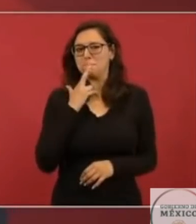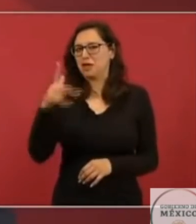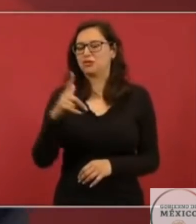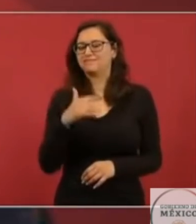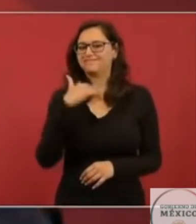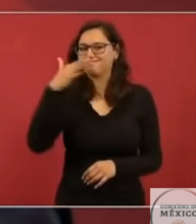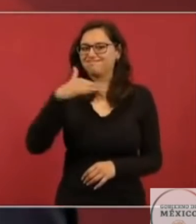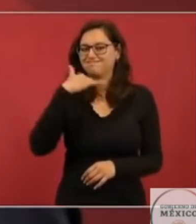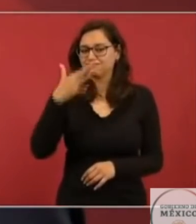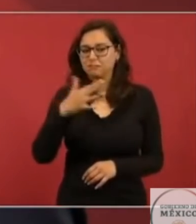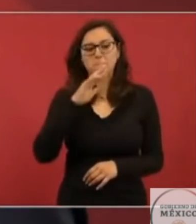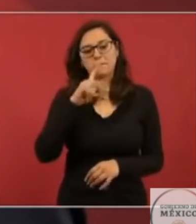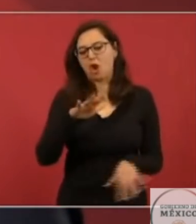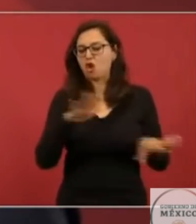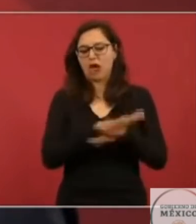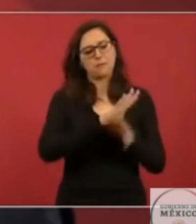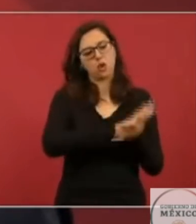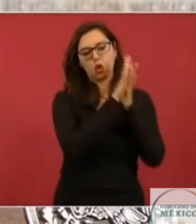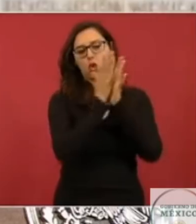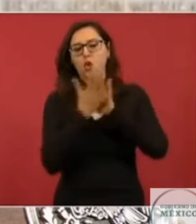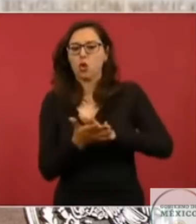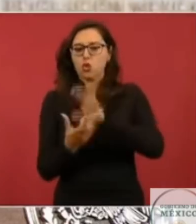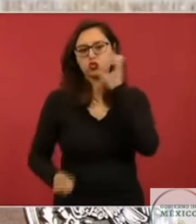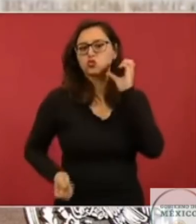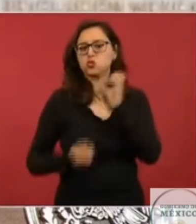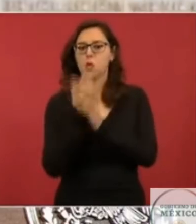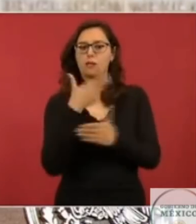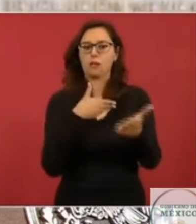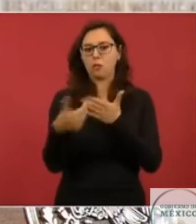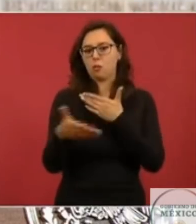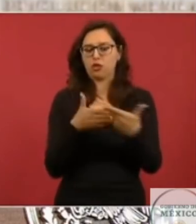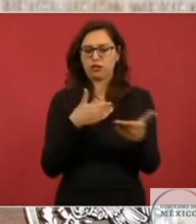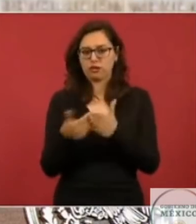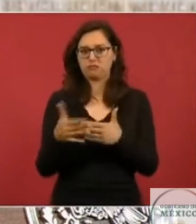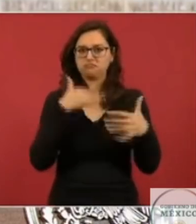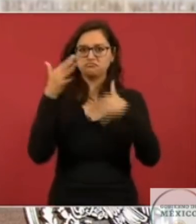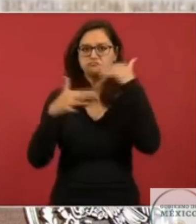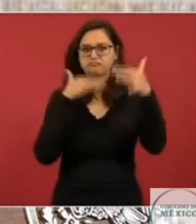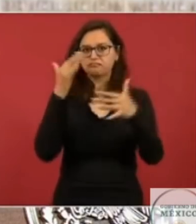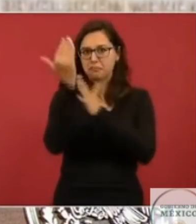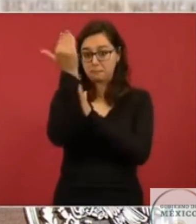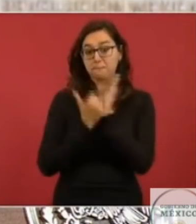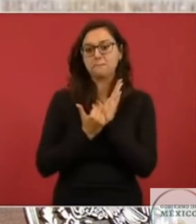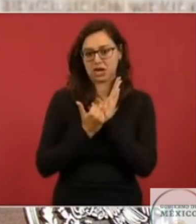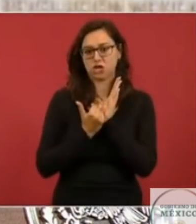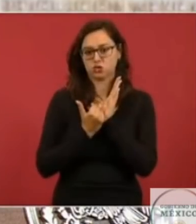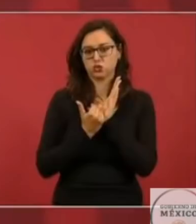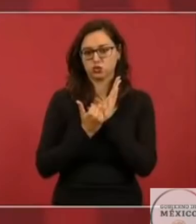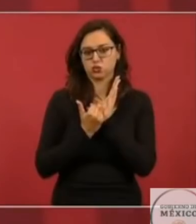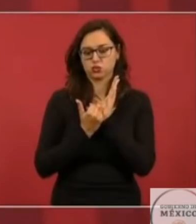la rentabilidad de las plantas. Y no sólo eso, menos contaminación